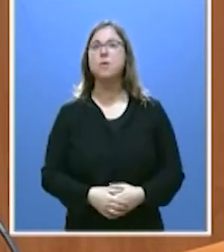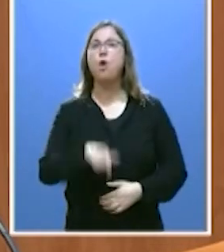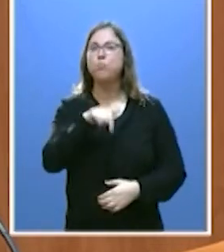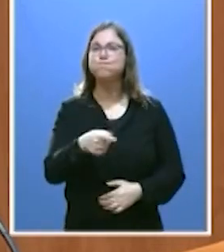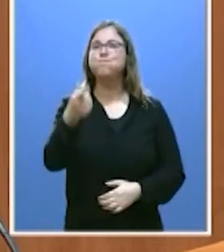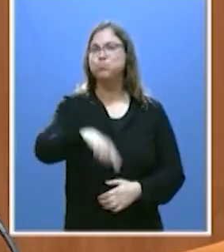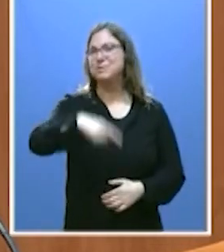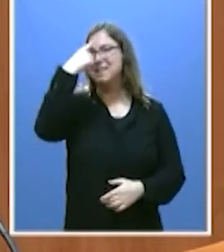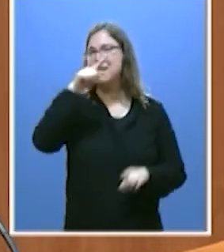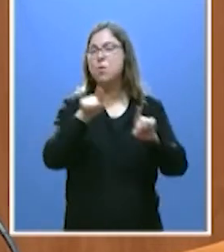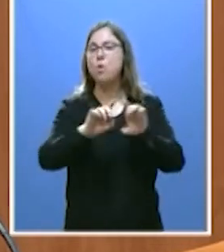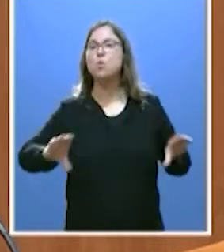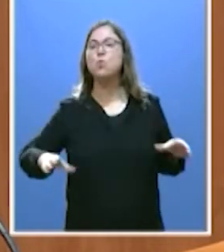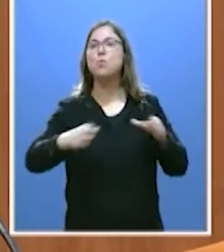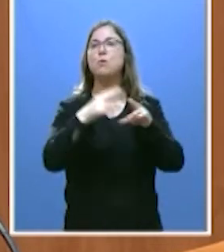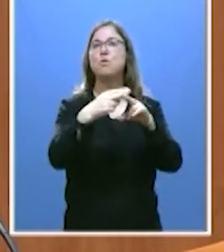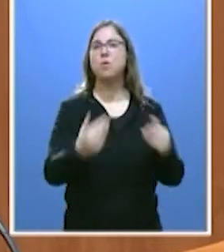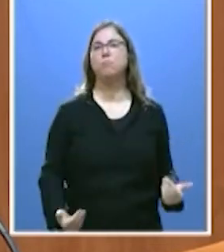también un partido responsable.